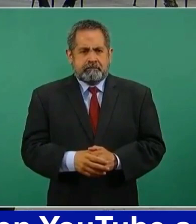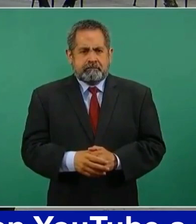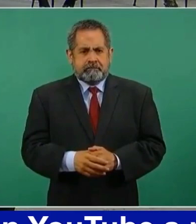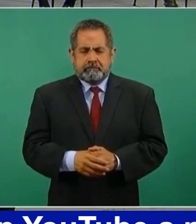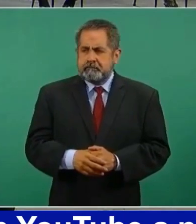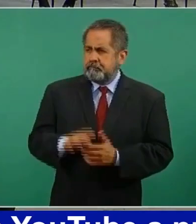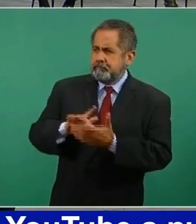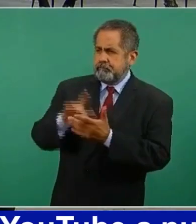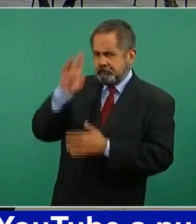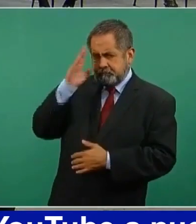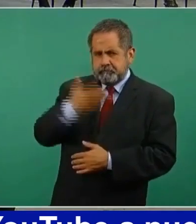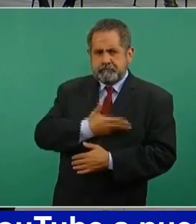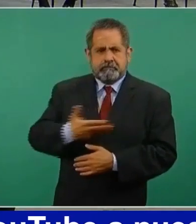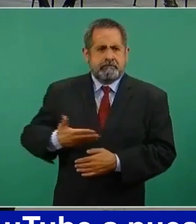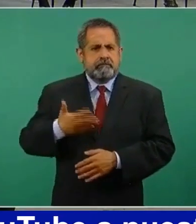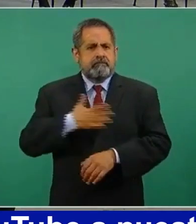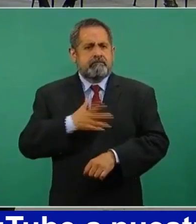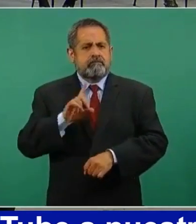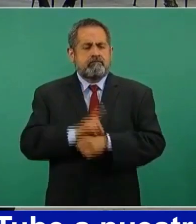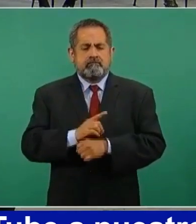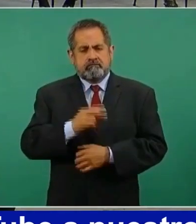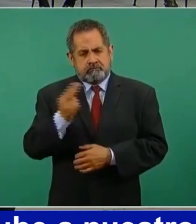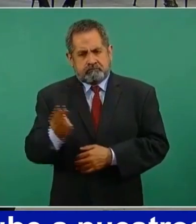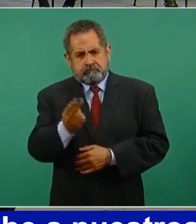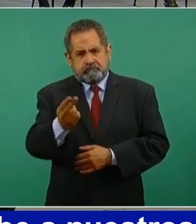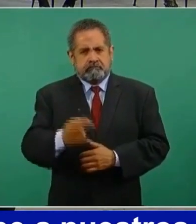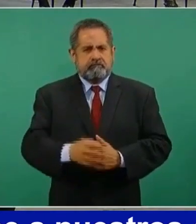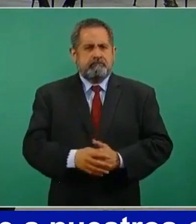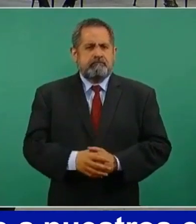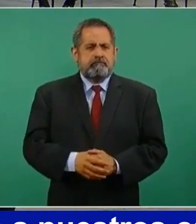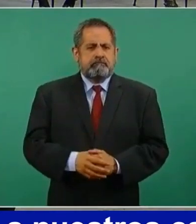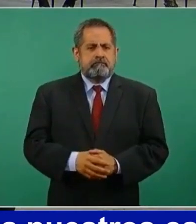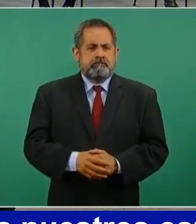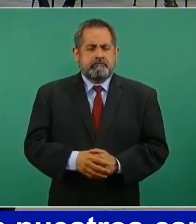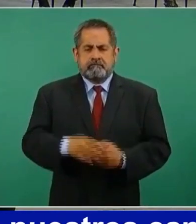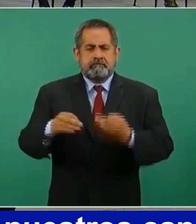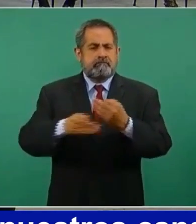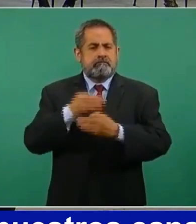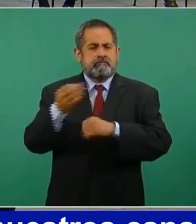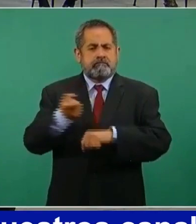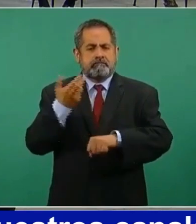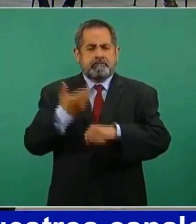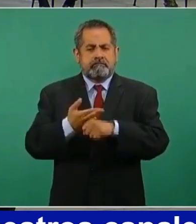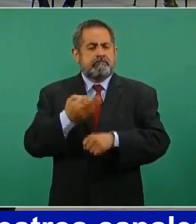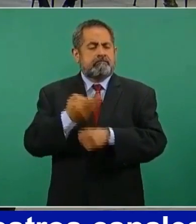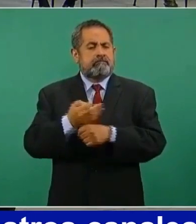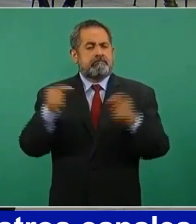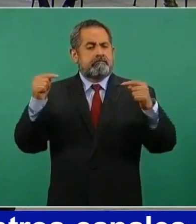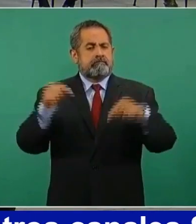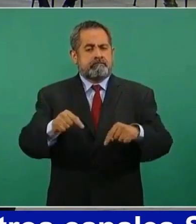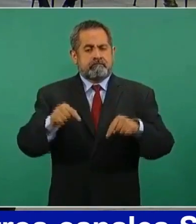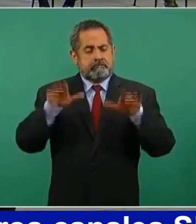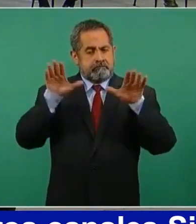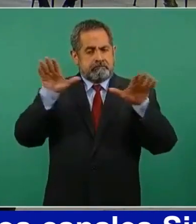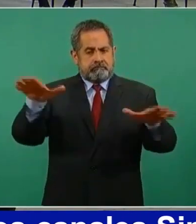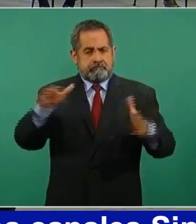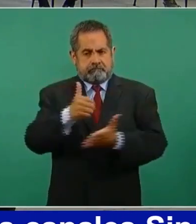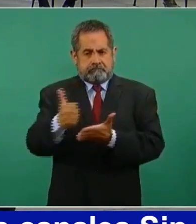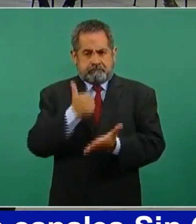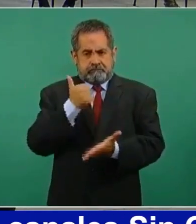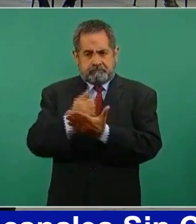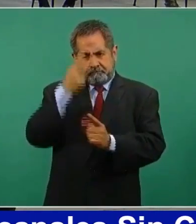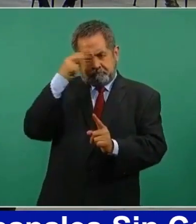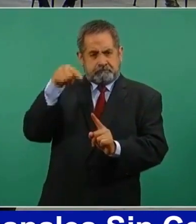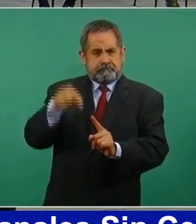Gracias, presidente. Buenos días, venga usted y los señores secretarios. Estamos aquí en el aeropuerto de la Ciudad de México